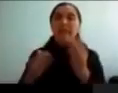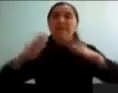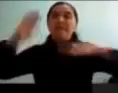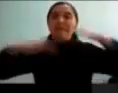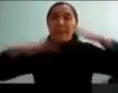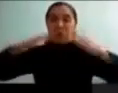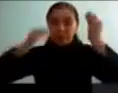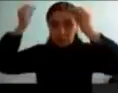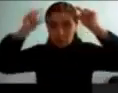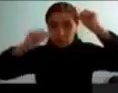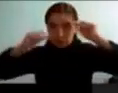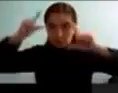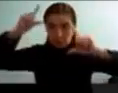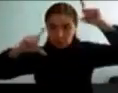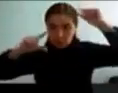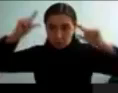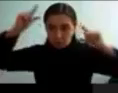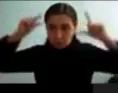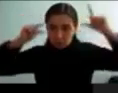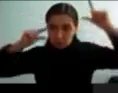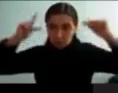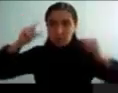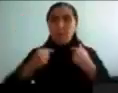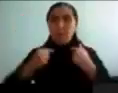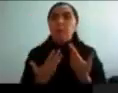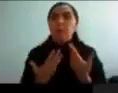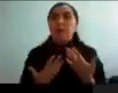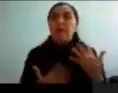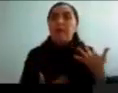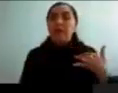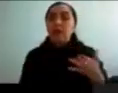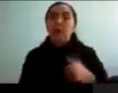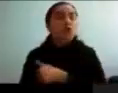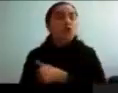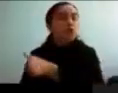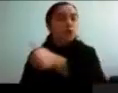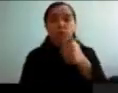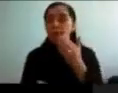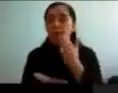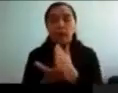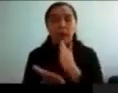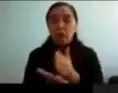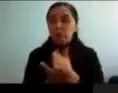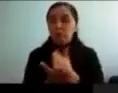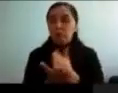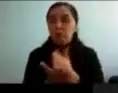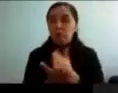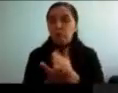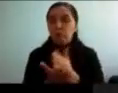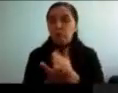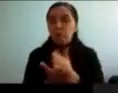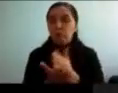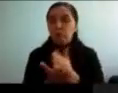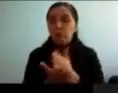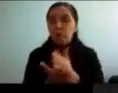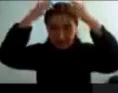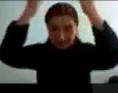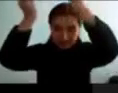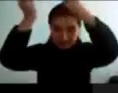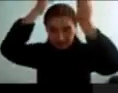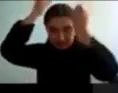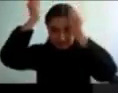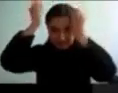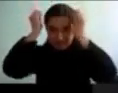¿Por qué esto es importante? Porque en general todas las conductas, todas nuestras conductas y toda la actividad cerebral está completamente modulado por los